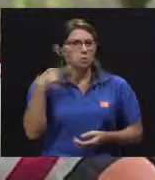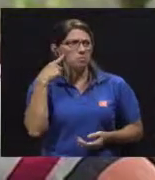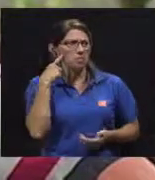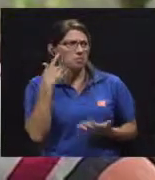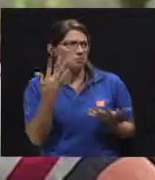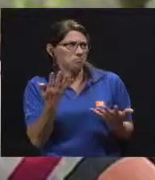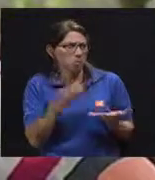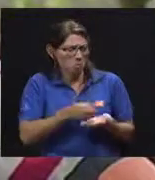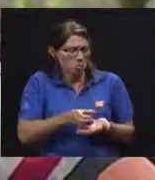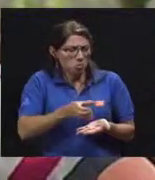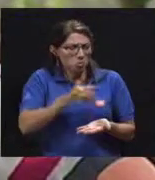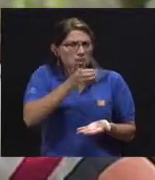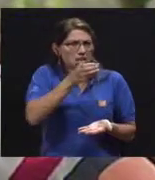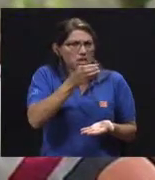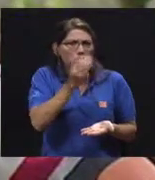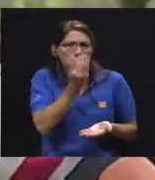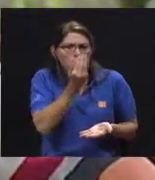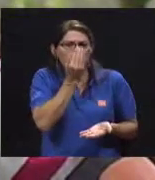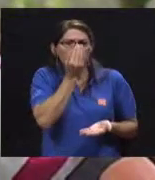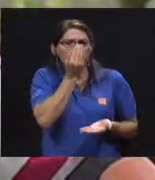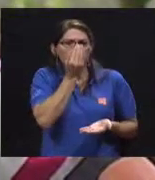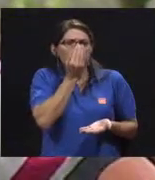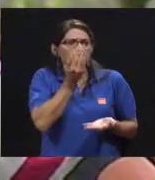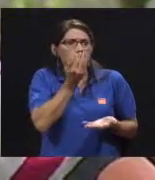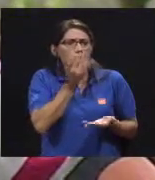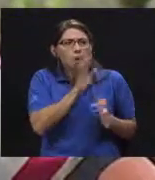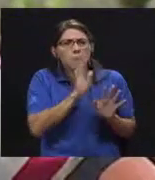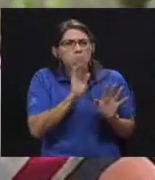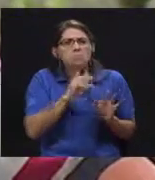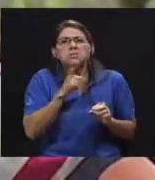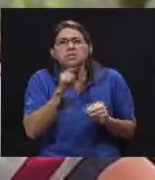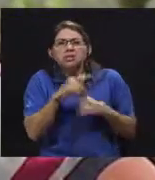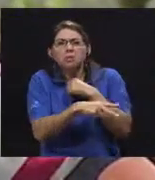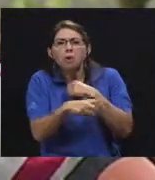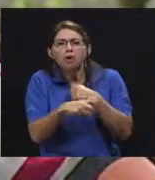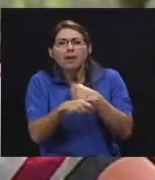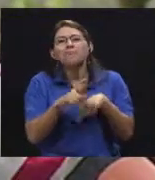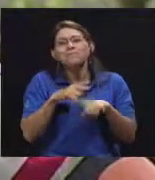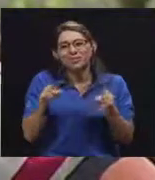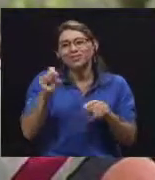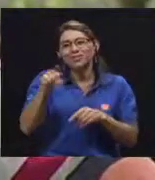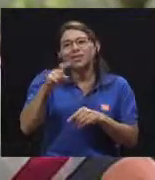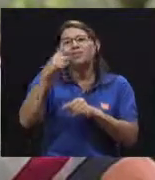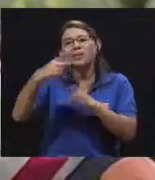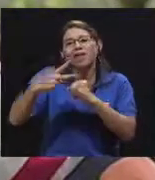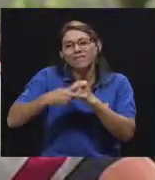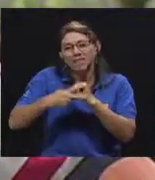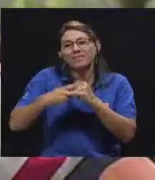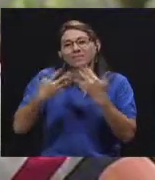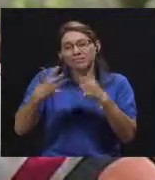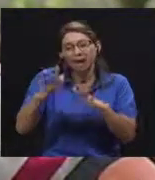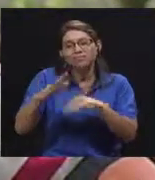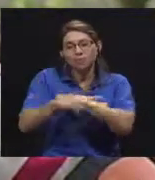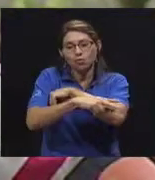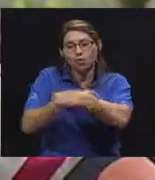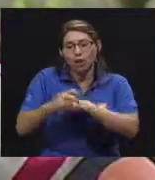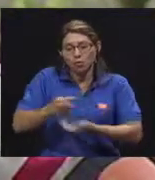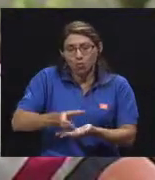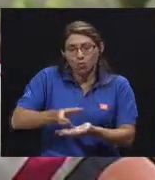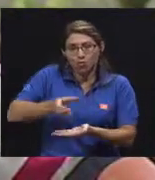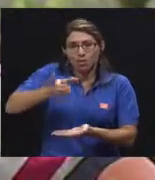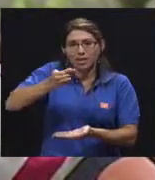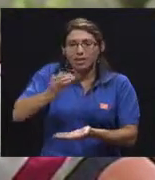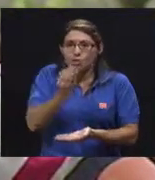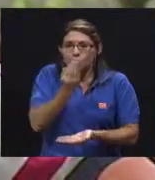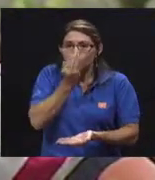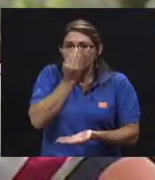poco a nadie. Sin embargo, pues sí se dio el robo de uno de esos equipos de una de las unidades de nosotros. Afortunadamente, pues el conductor que